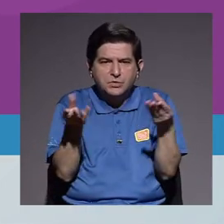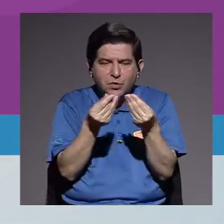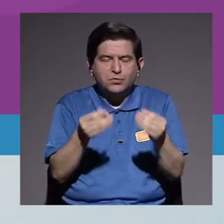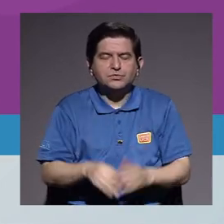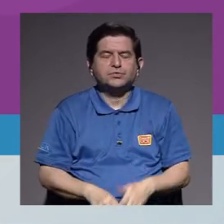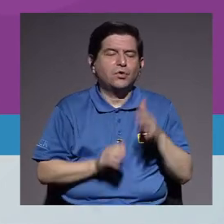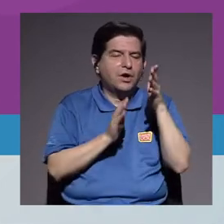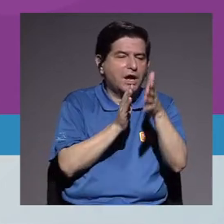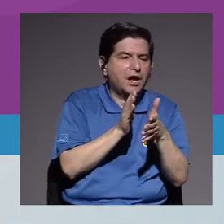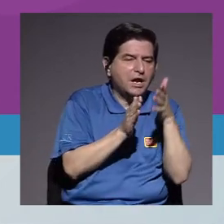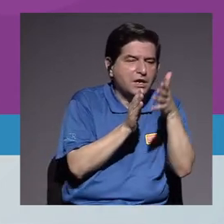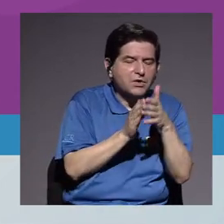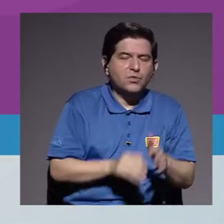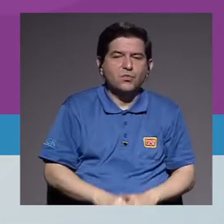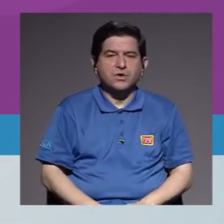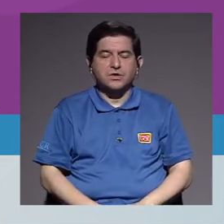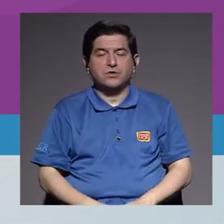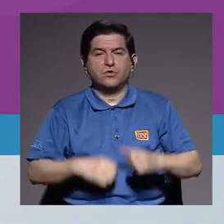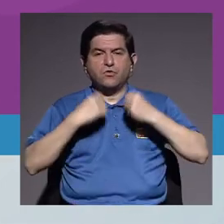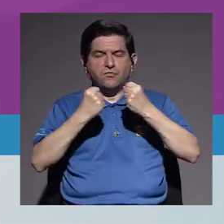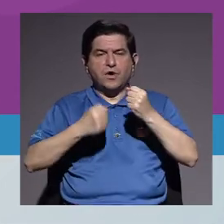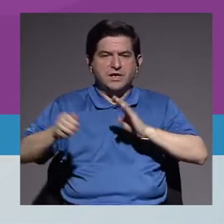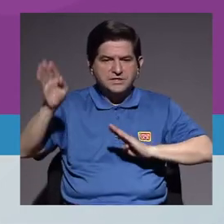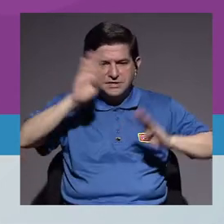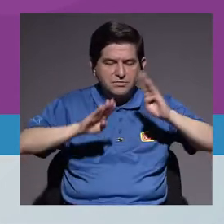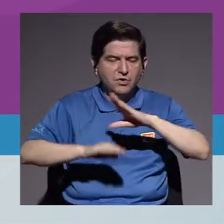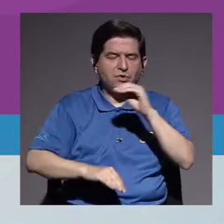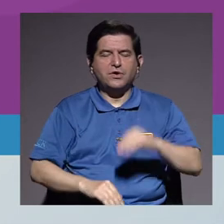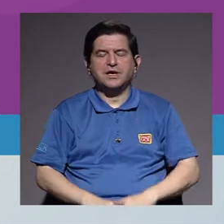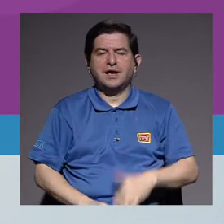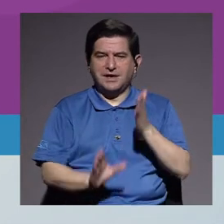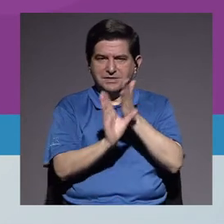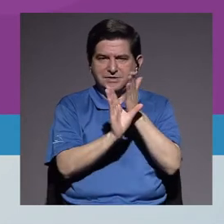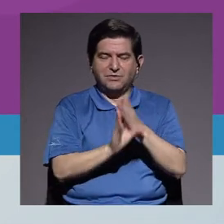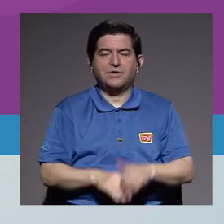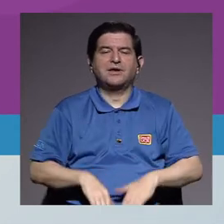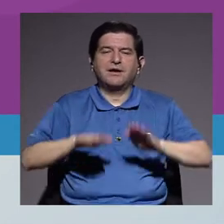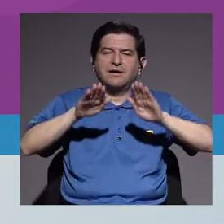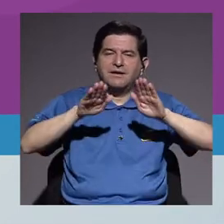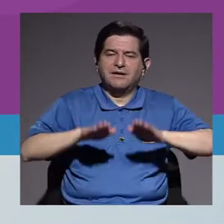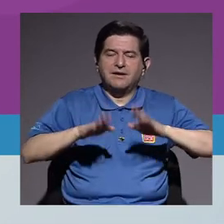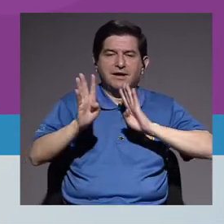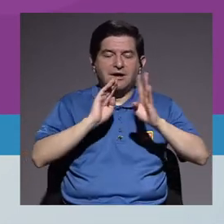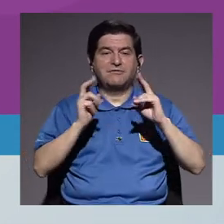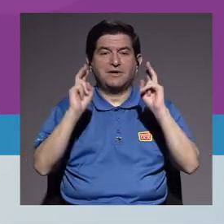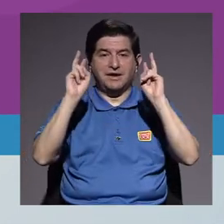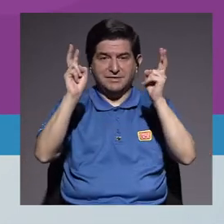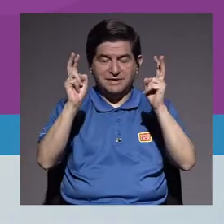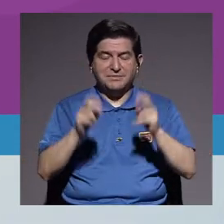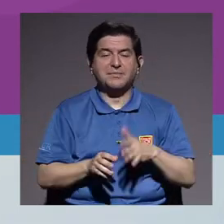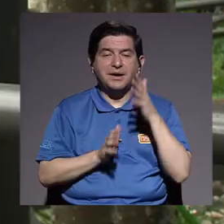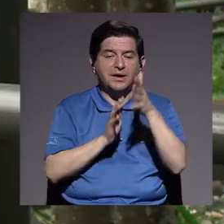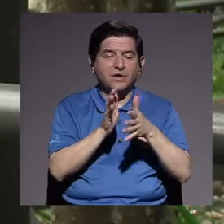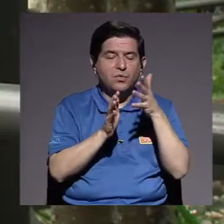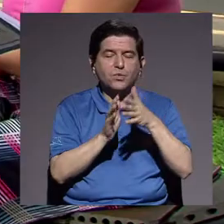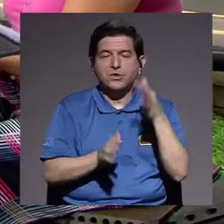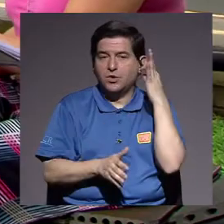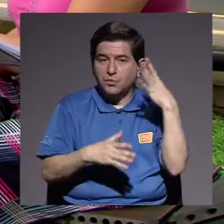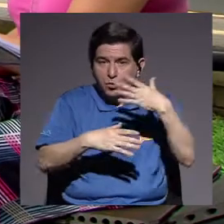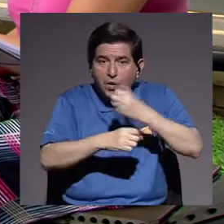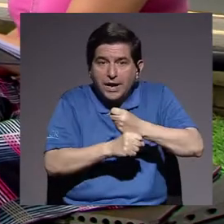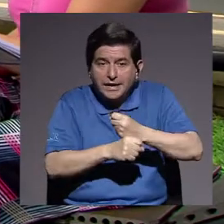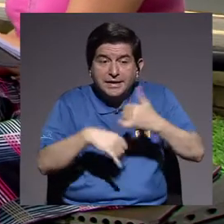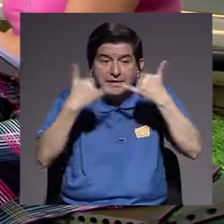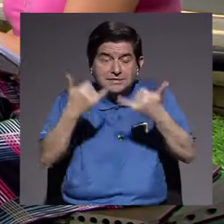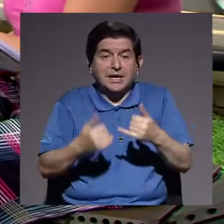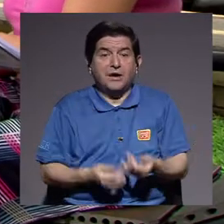cuidos, con la reproducción de las fuerzas biológicas y psicológicas, con el descanso, ¿no? Que es lo que estamos ahora hablando del tema del cuido de las mujeres, ¿no? Que